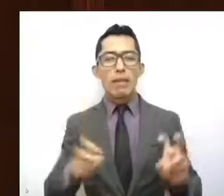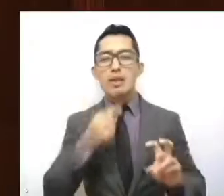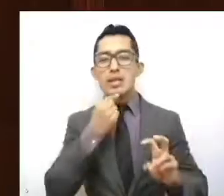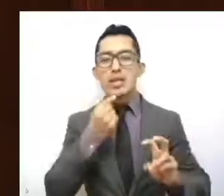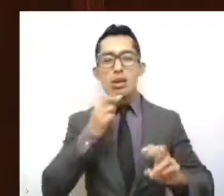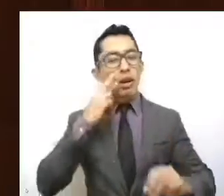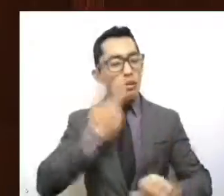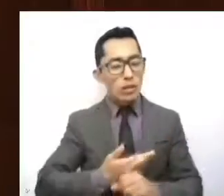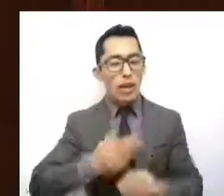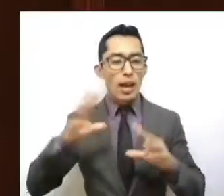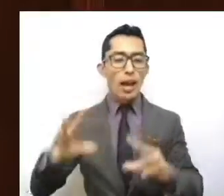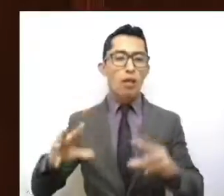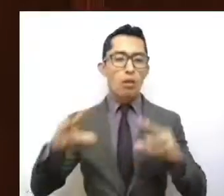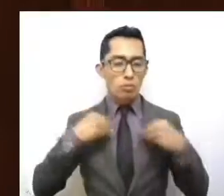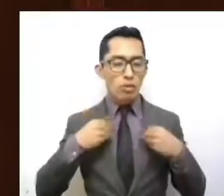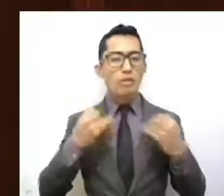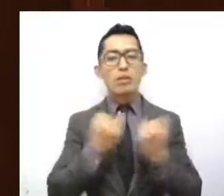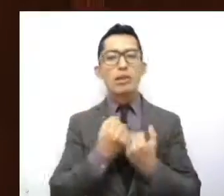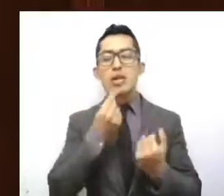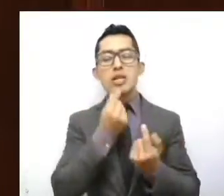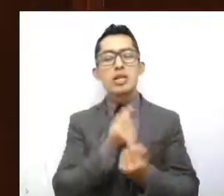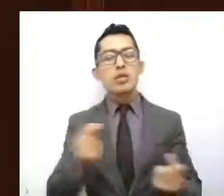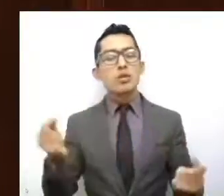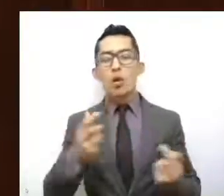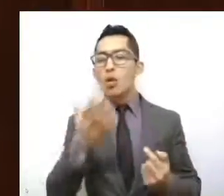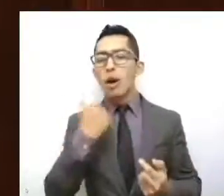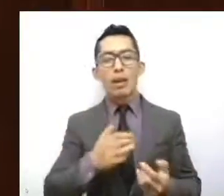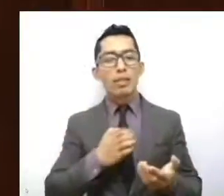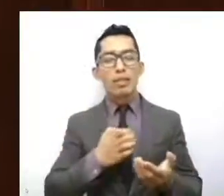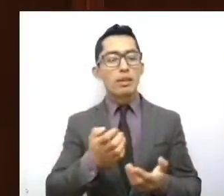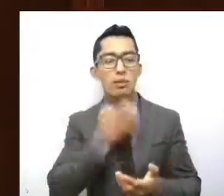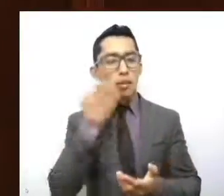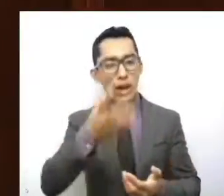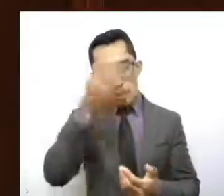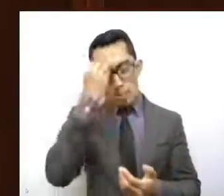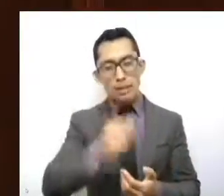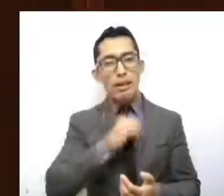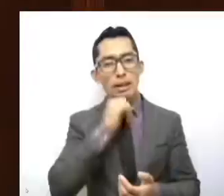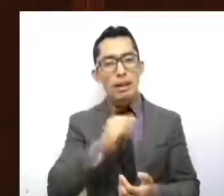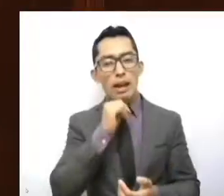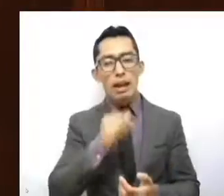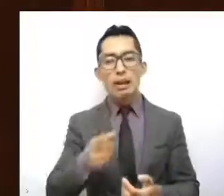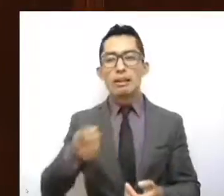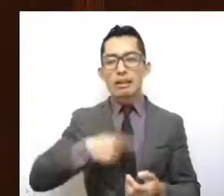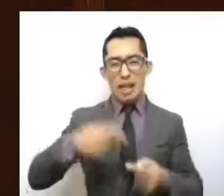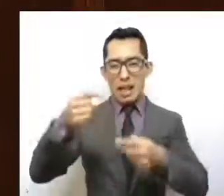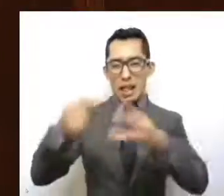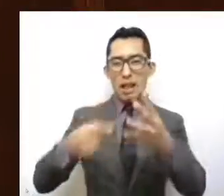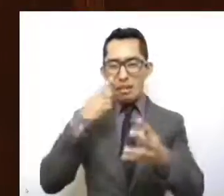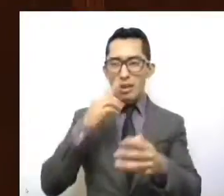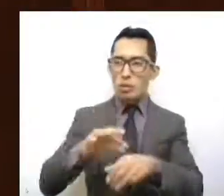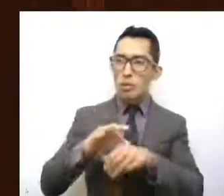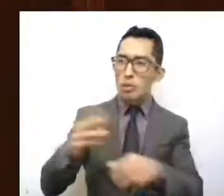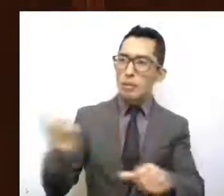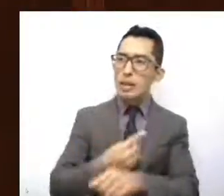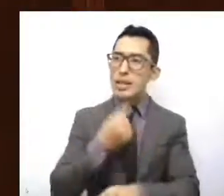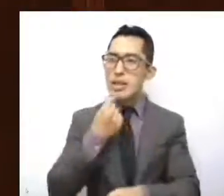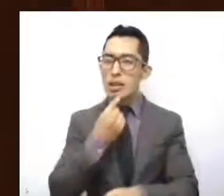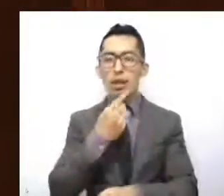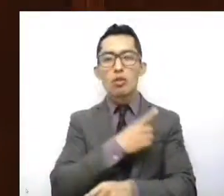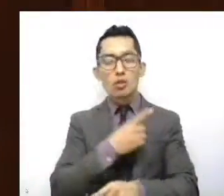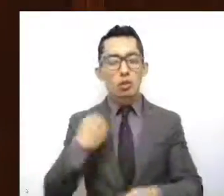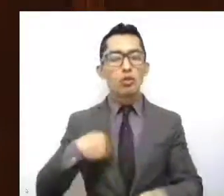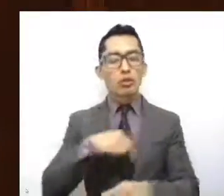niñas y adolescentes sin derecho a la educación. Tales situaciones nos obligan a seguir trabajando y avanzando